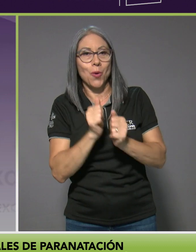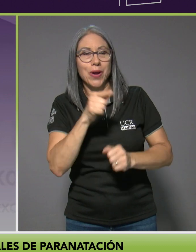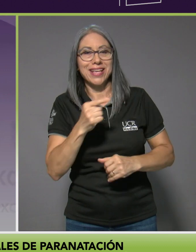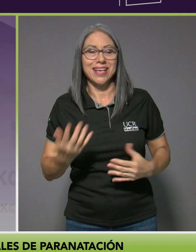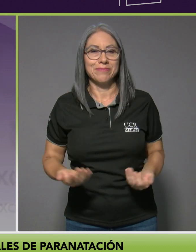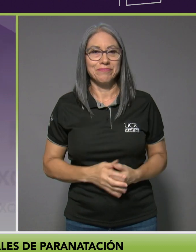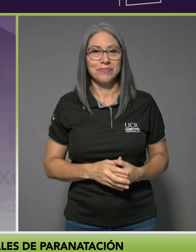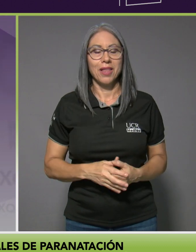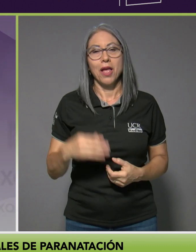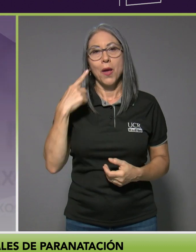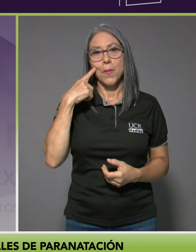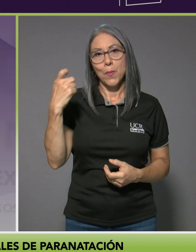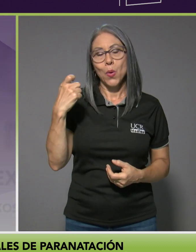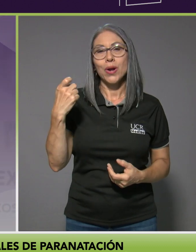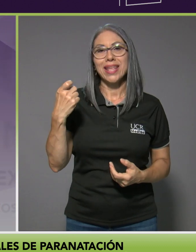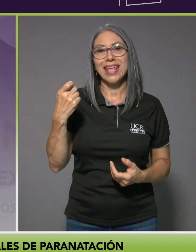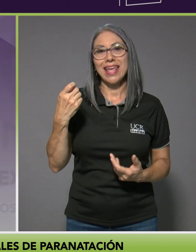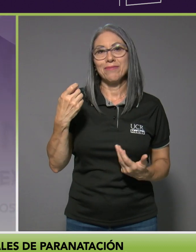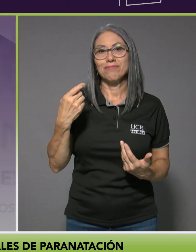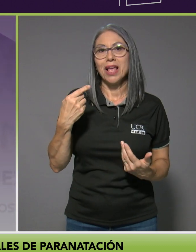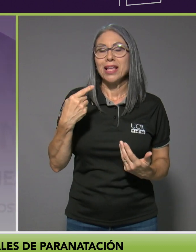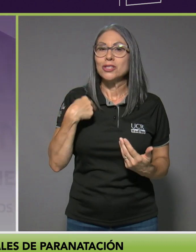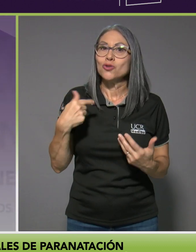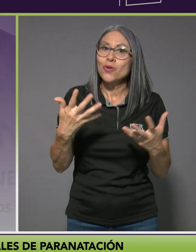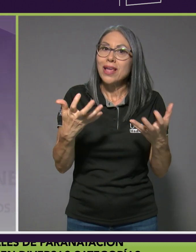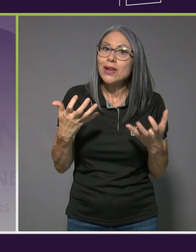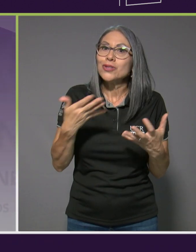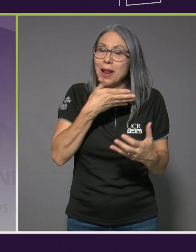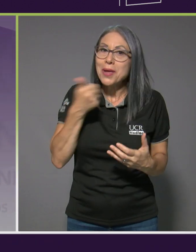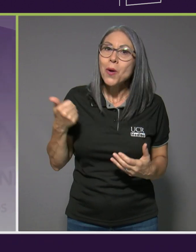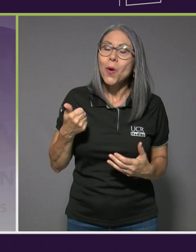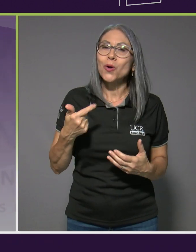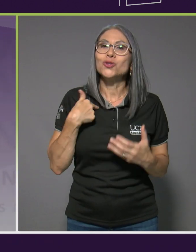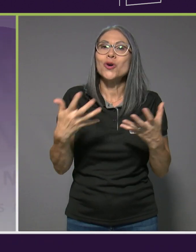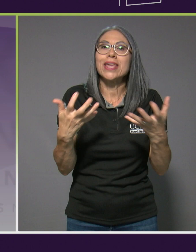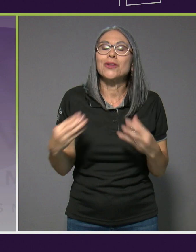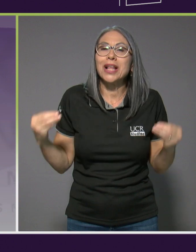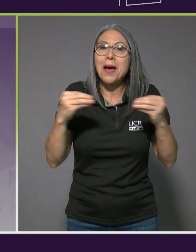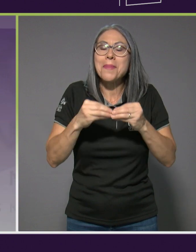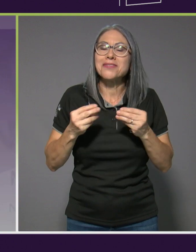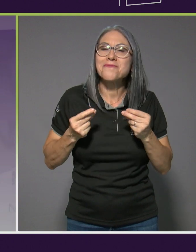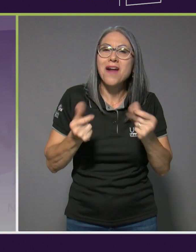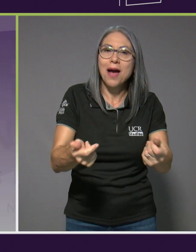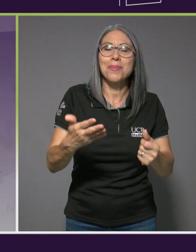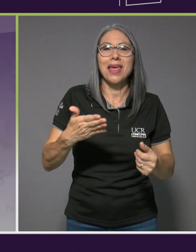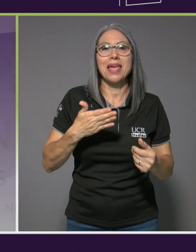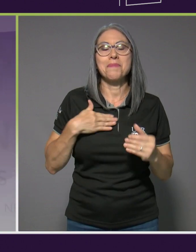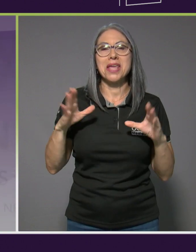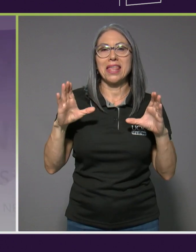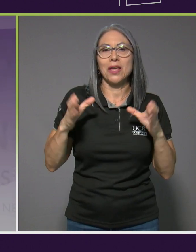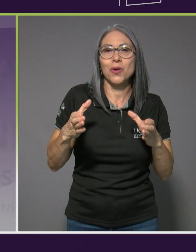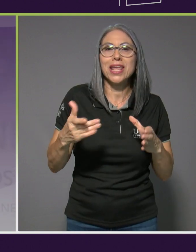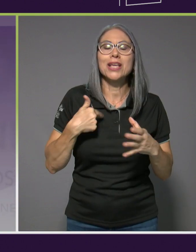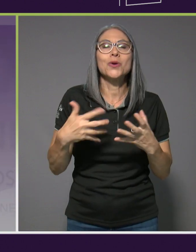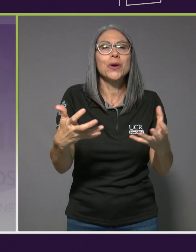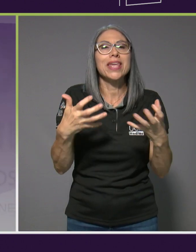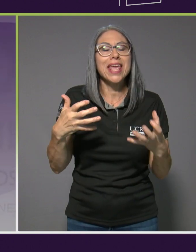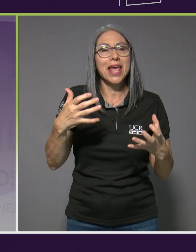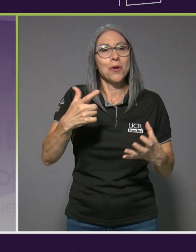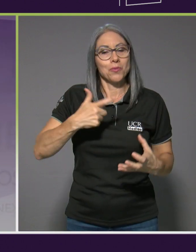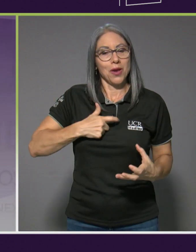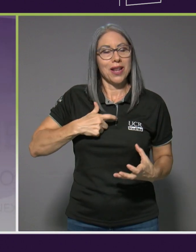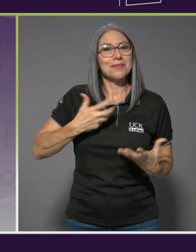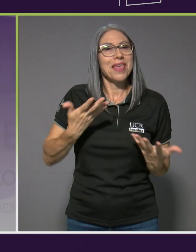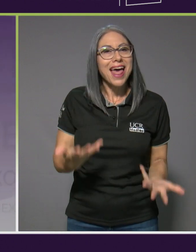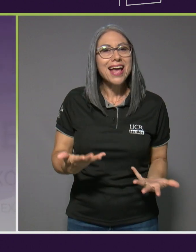porque sí quiero ser la mejor, quiero ser la más rápida de mi categoría, quiero las medallas, quiero